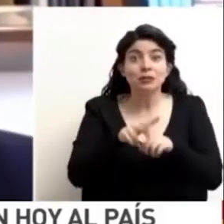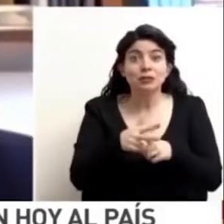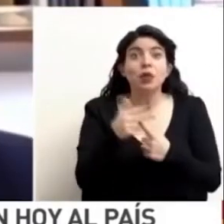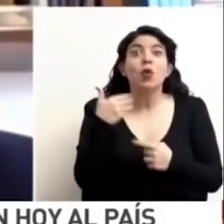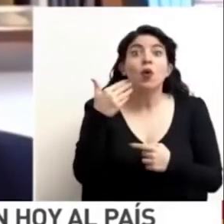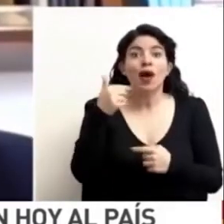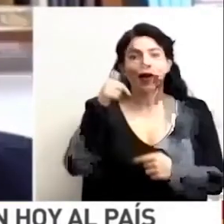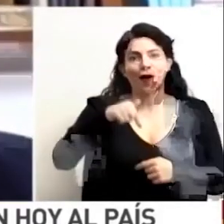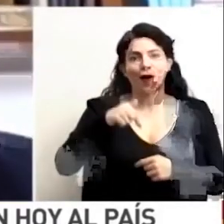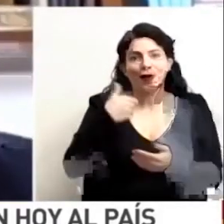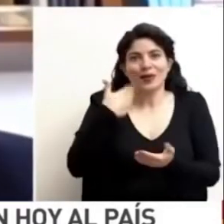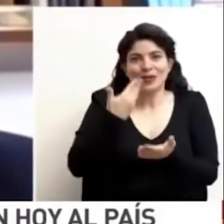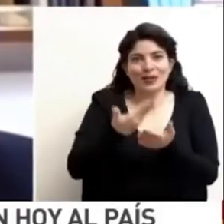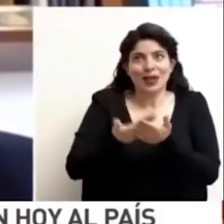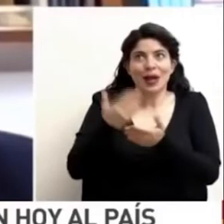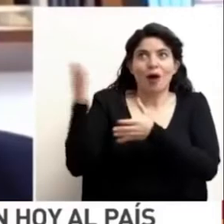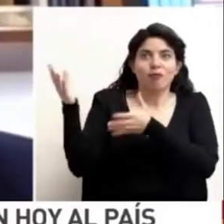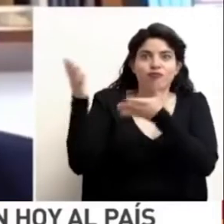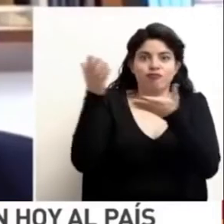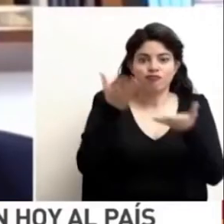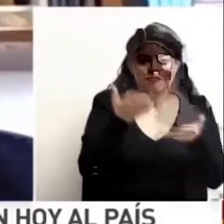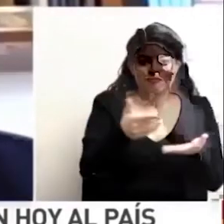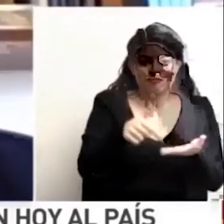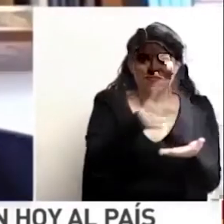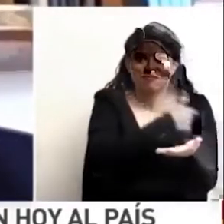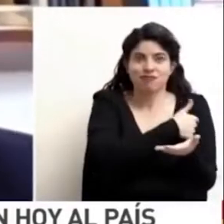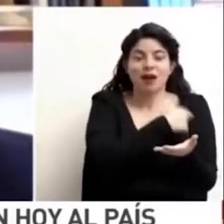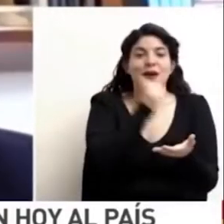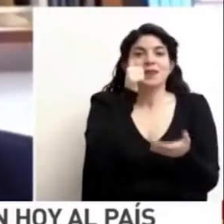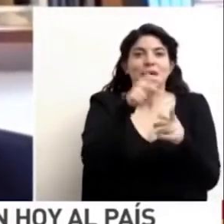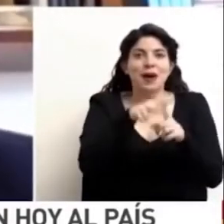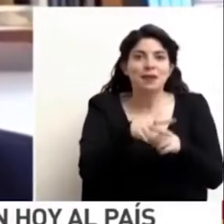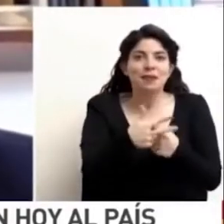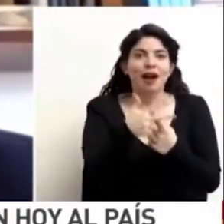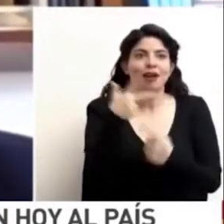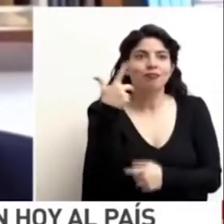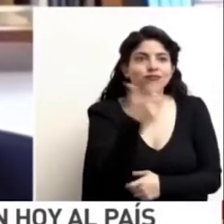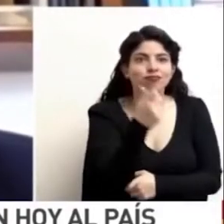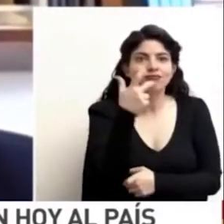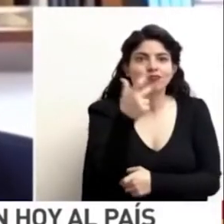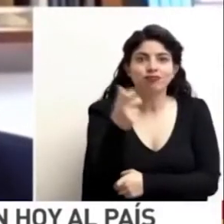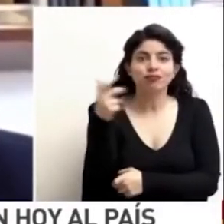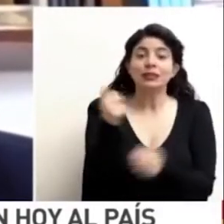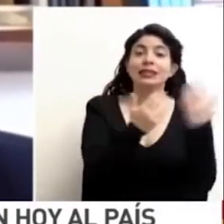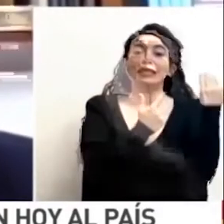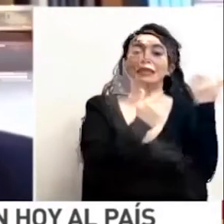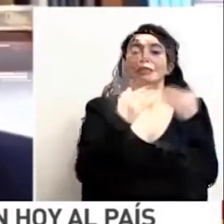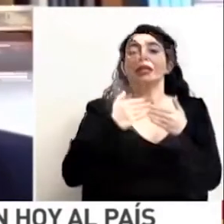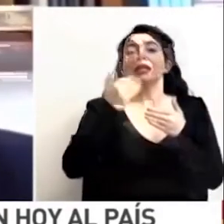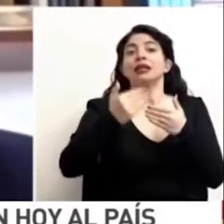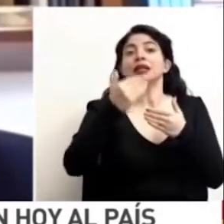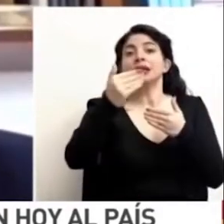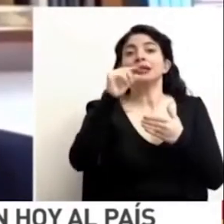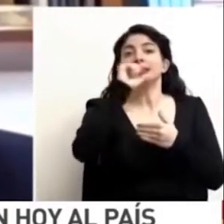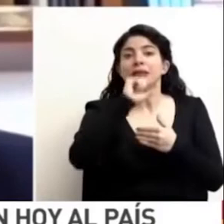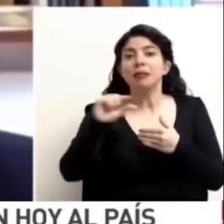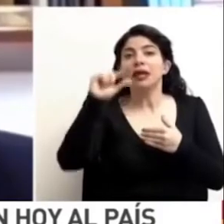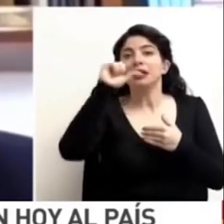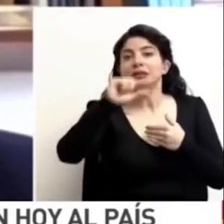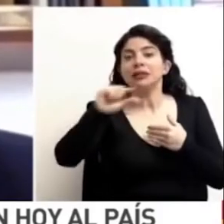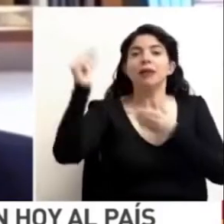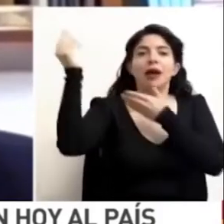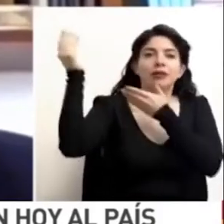de las vacunas el día de hoy y la vacunación el día de mañana. Y esperaremos semanalmente nuevos envíos de esas